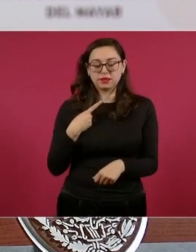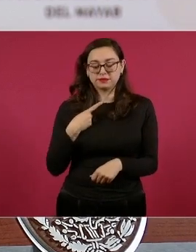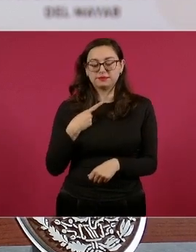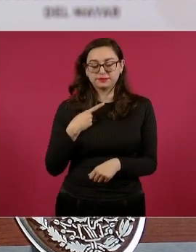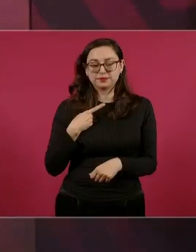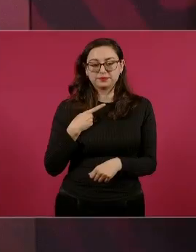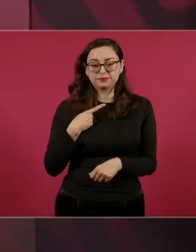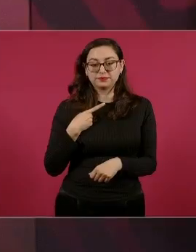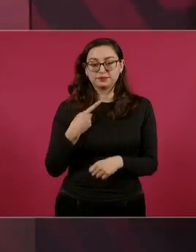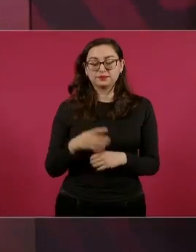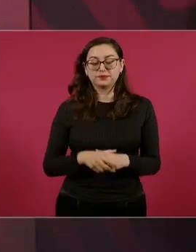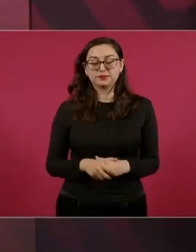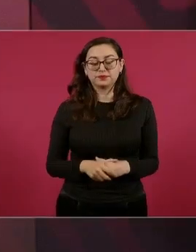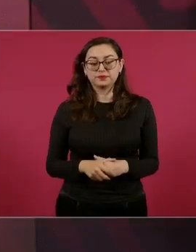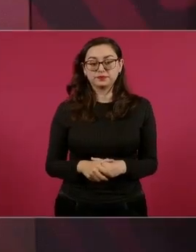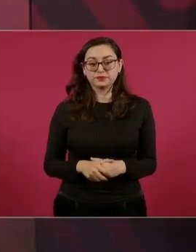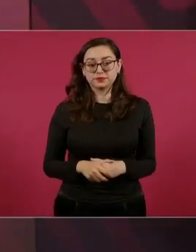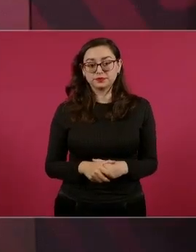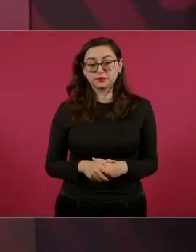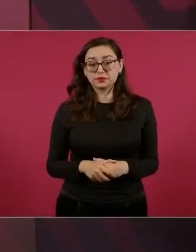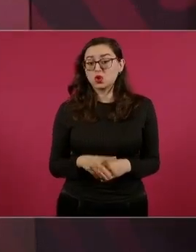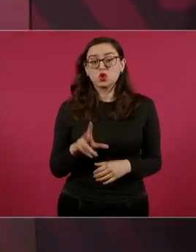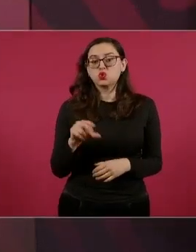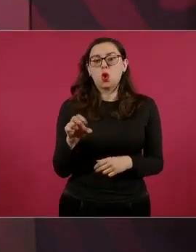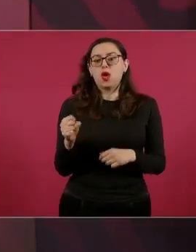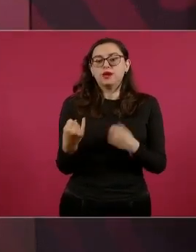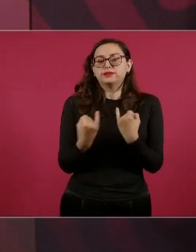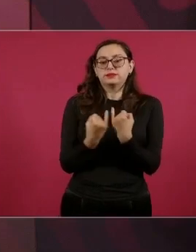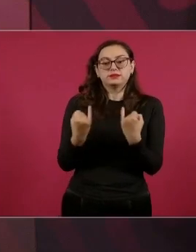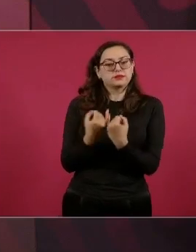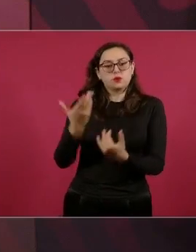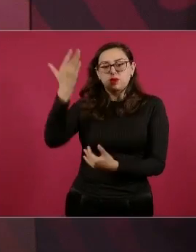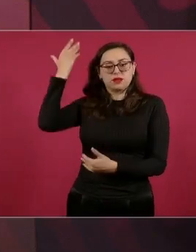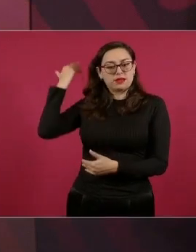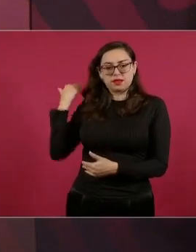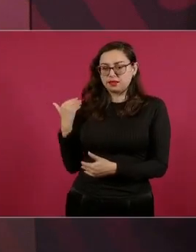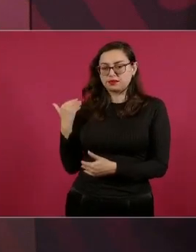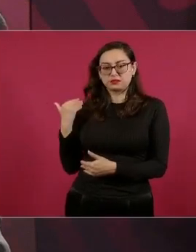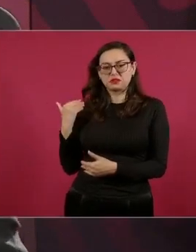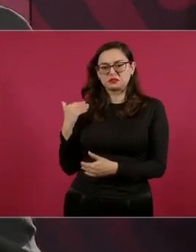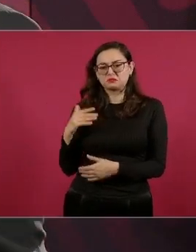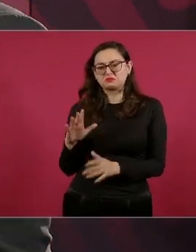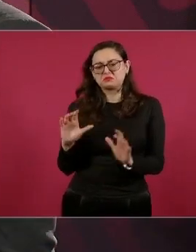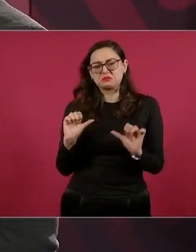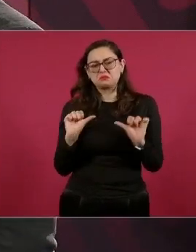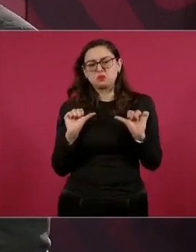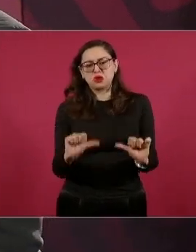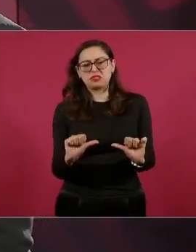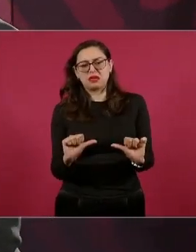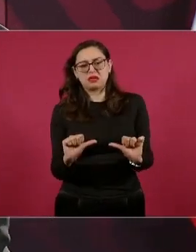No es como antes de que había impunidad,